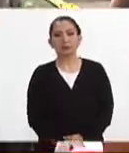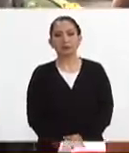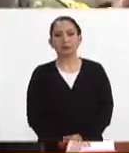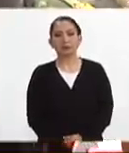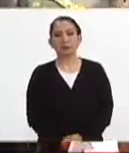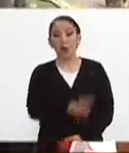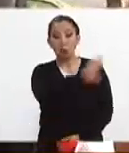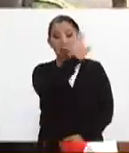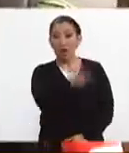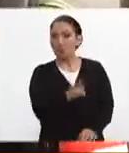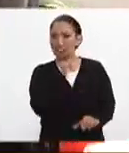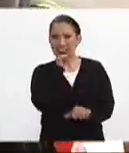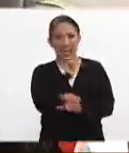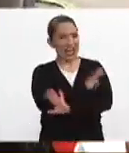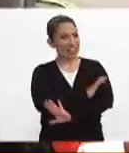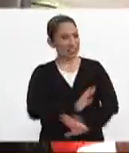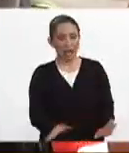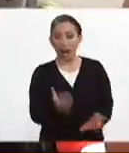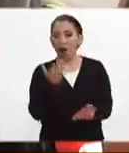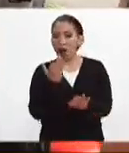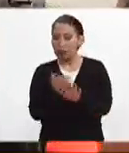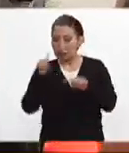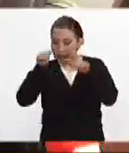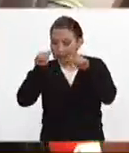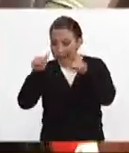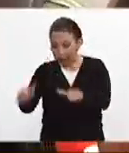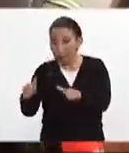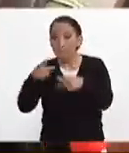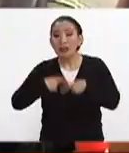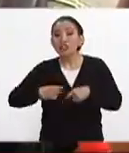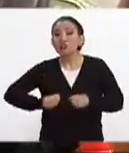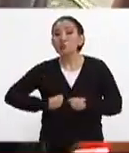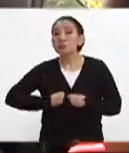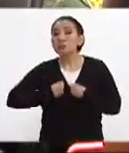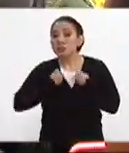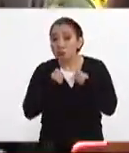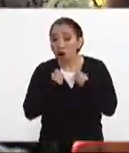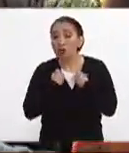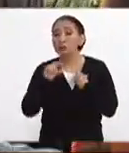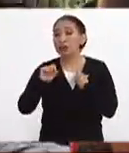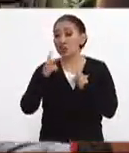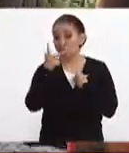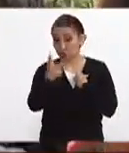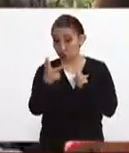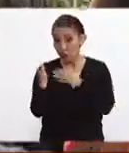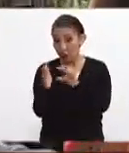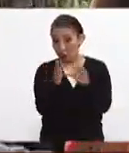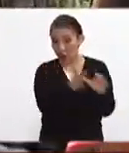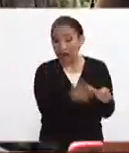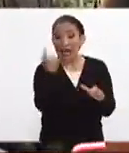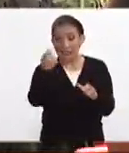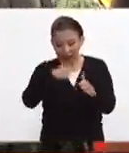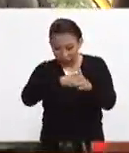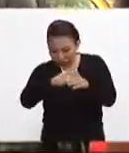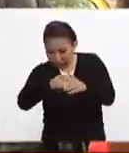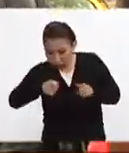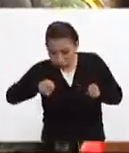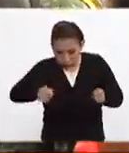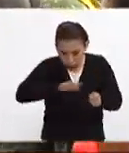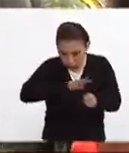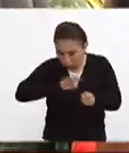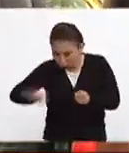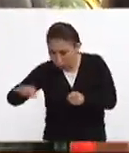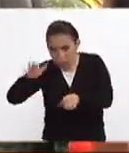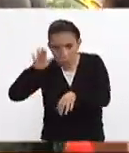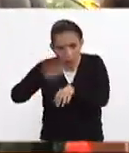muertos hasta ahorita ninguno nos hemos enfocado a personas vivas y son 28 con esta electrónica podemos atacar